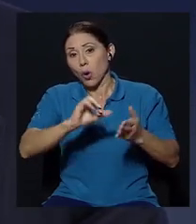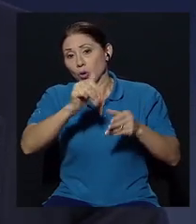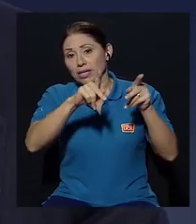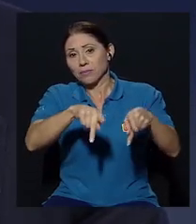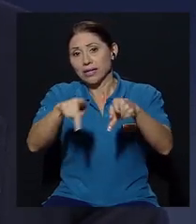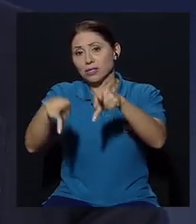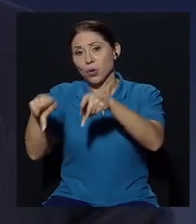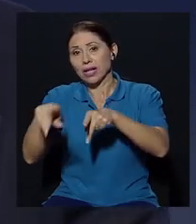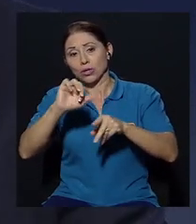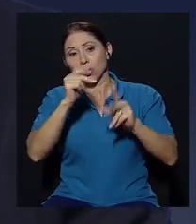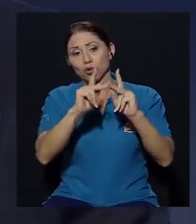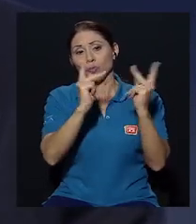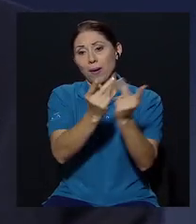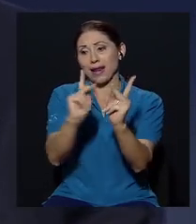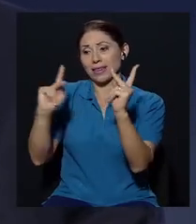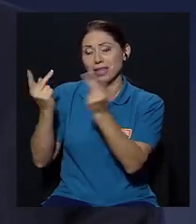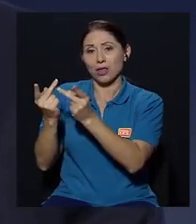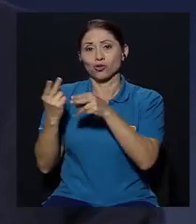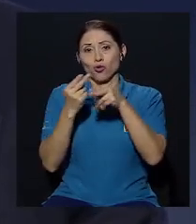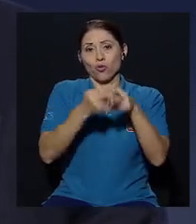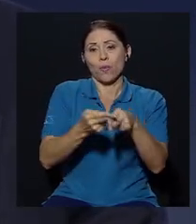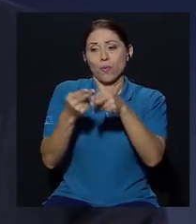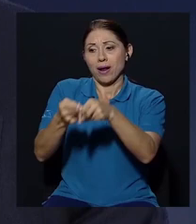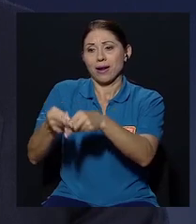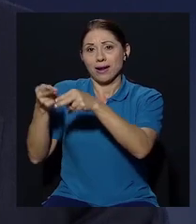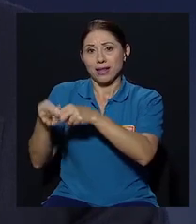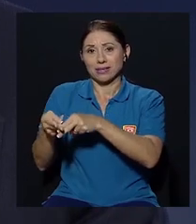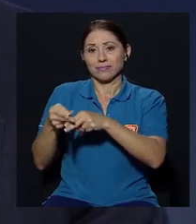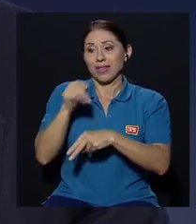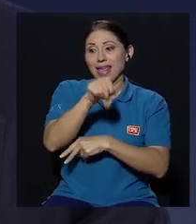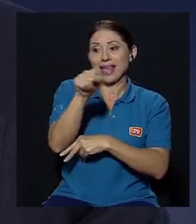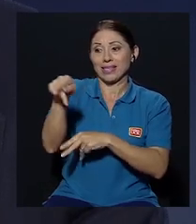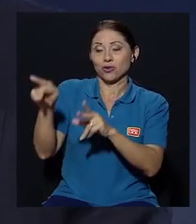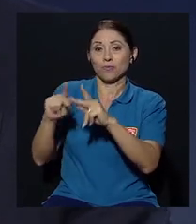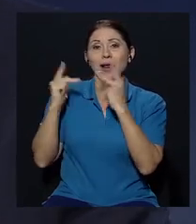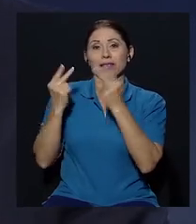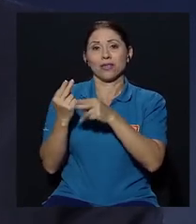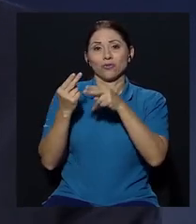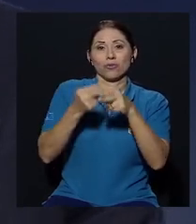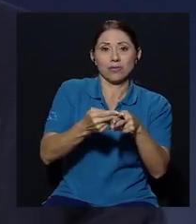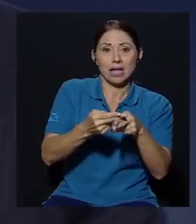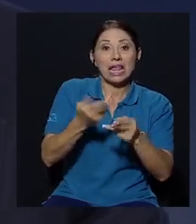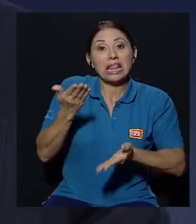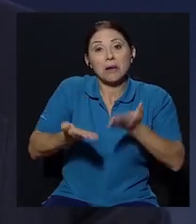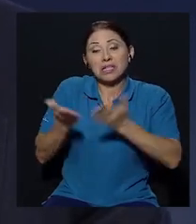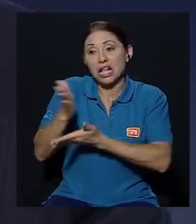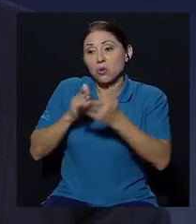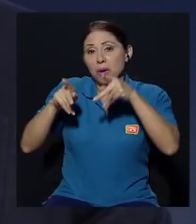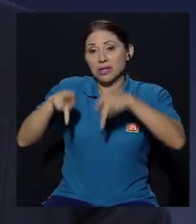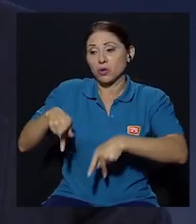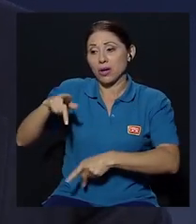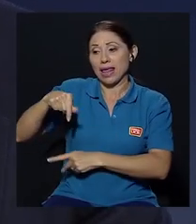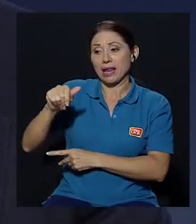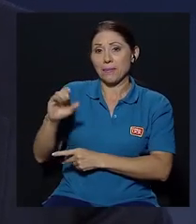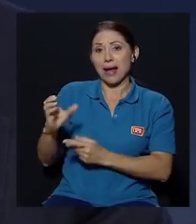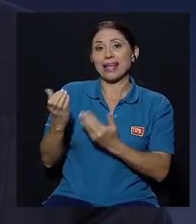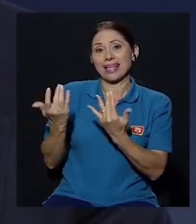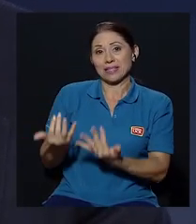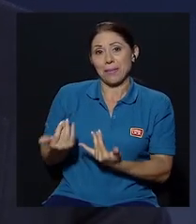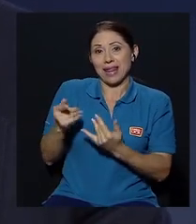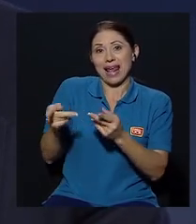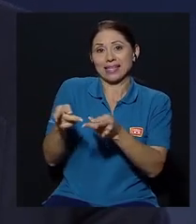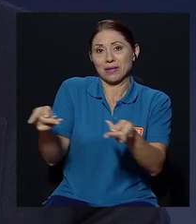partidos en propuestas por esos partidos en cargos que tal vez alguien del PAC esperaba porque